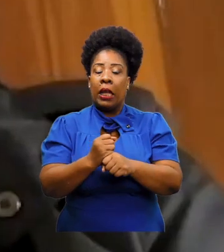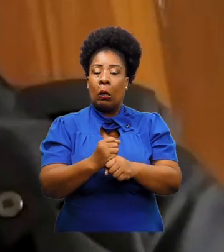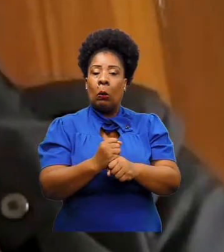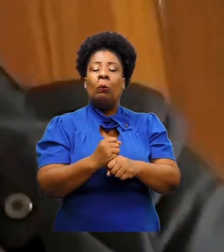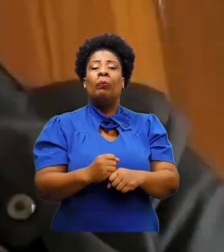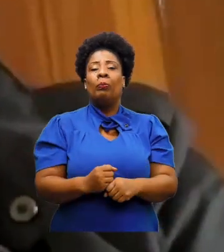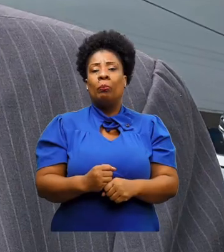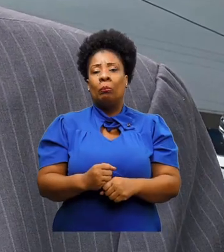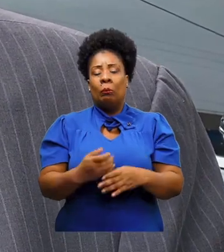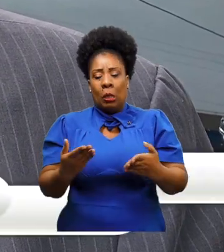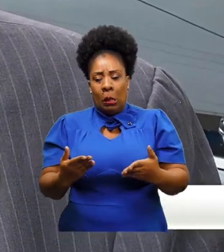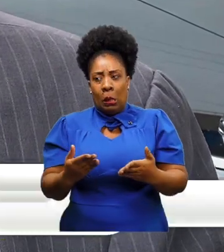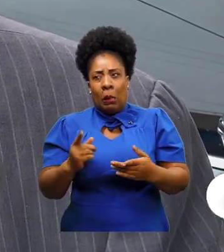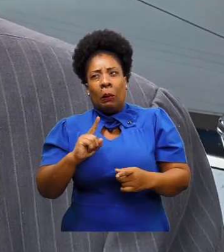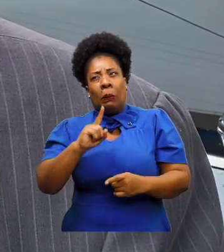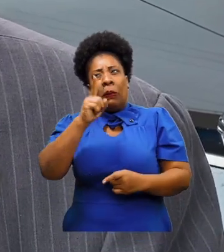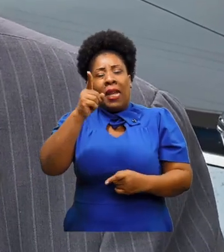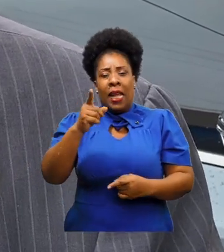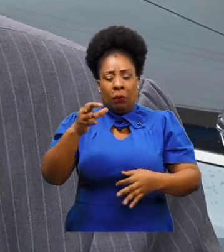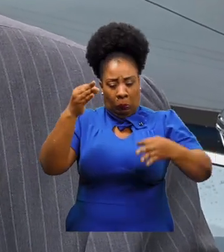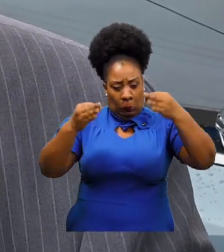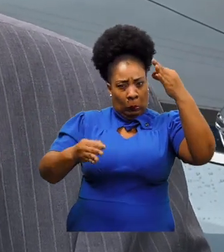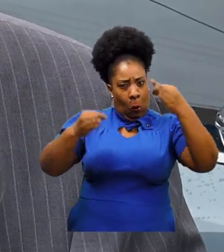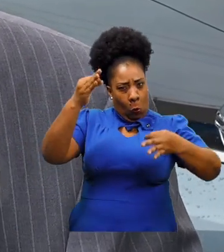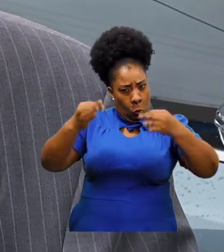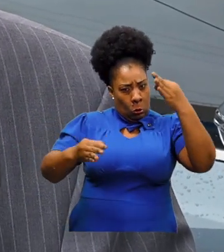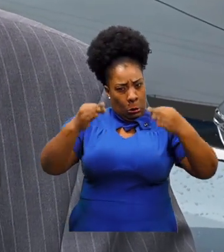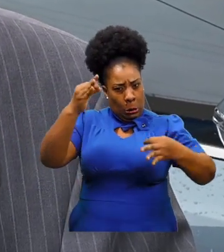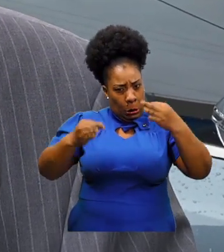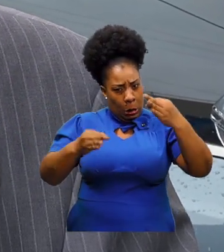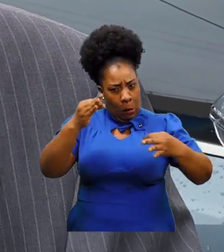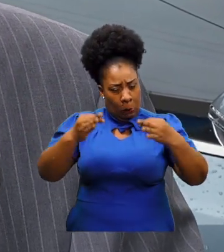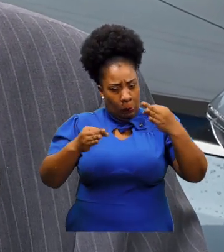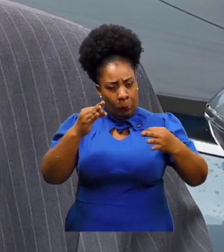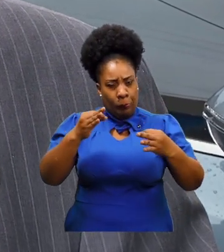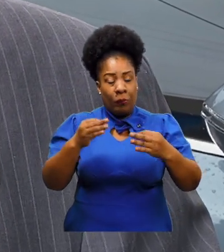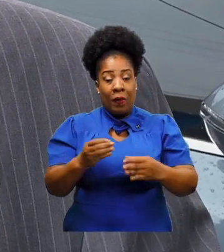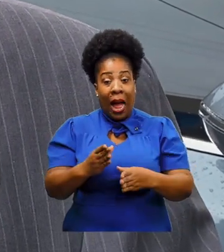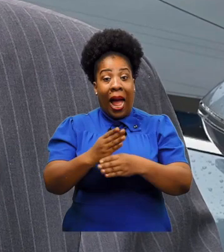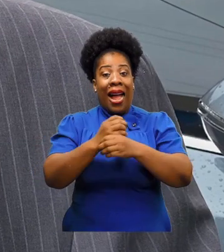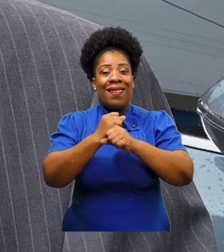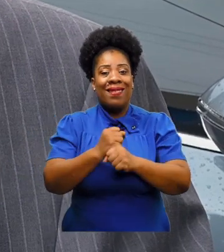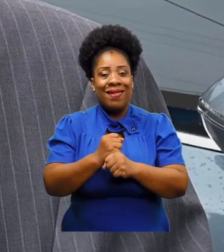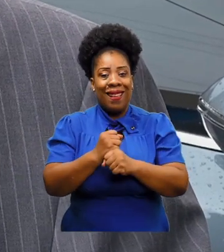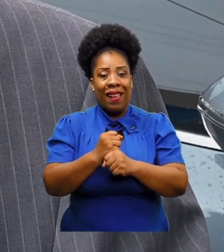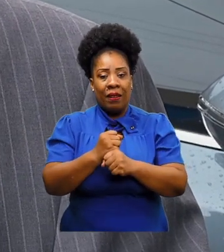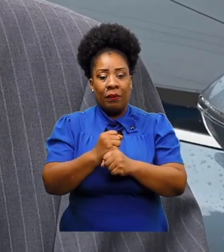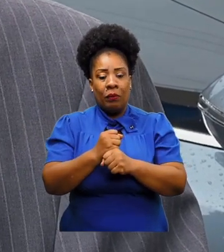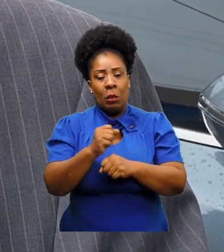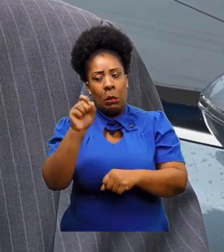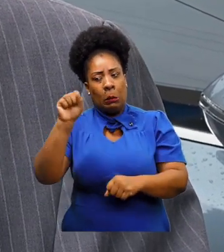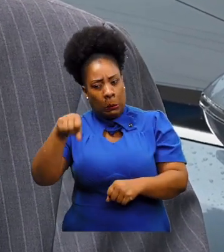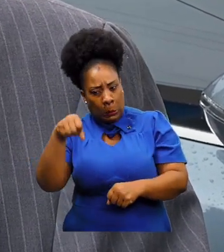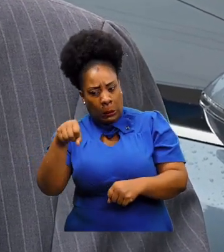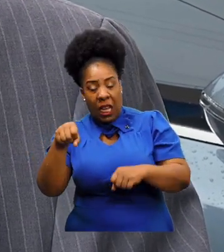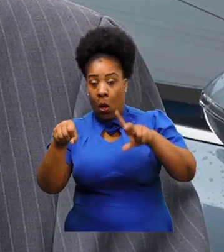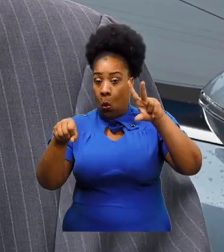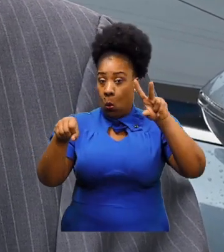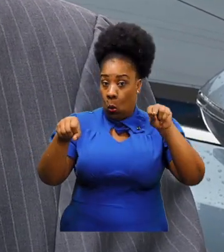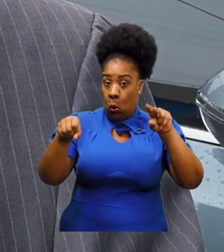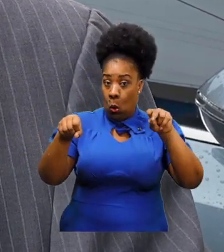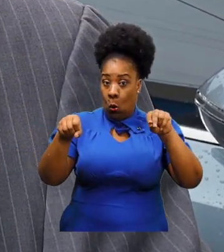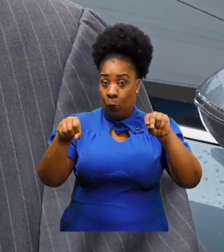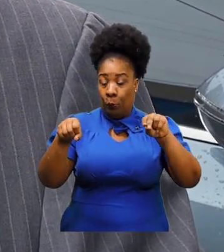a través de alegatos. Quedaría en manos directamente de la Corte Suprema de Justicia determinar la inconstitucionalidad del